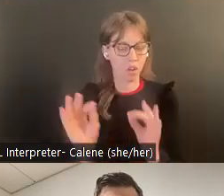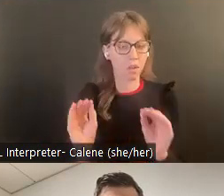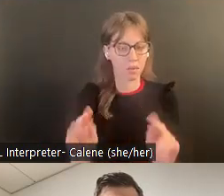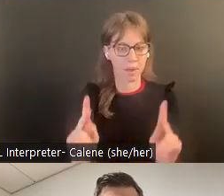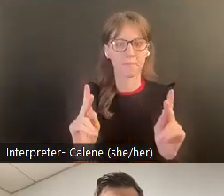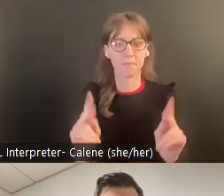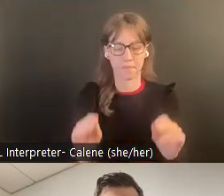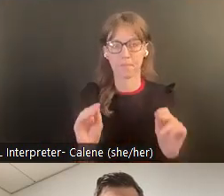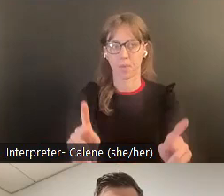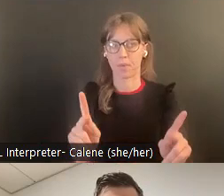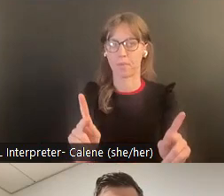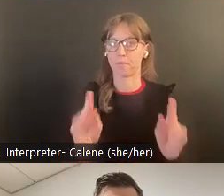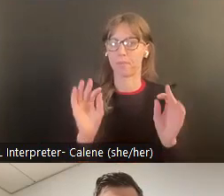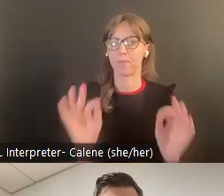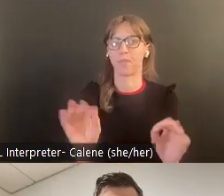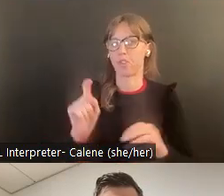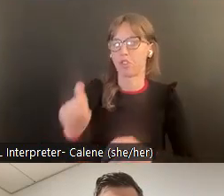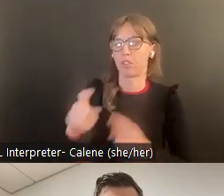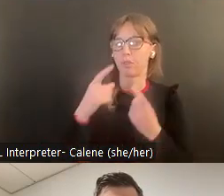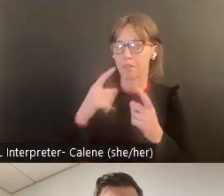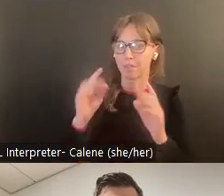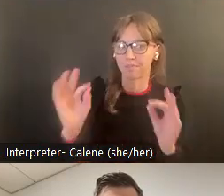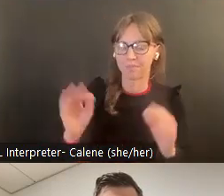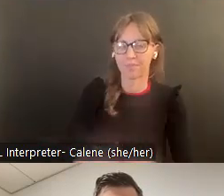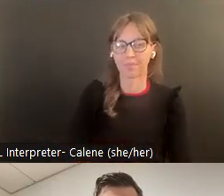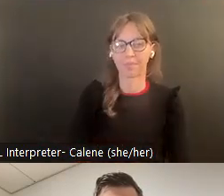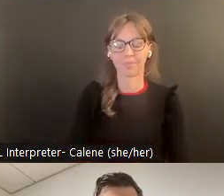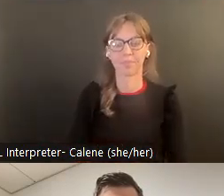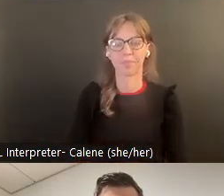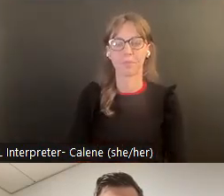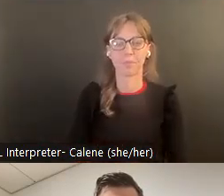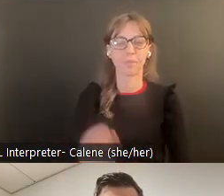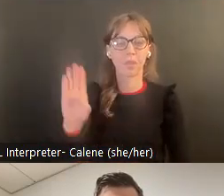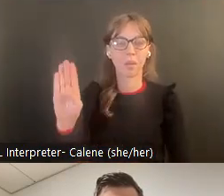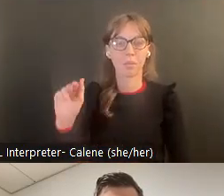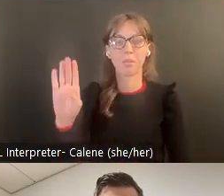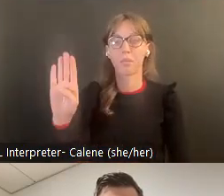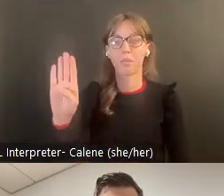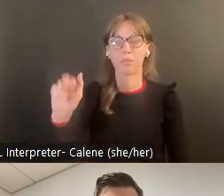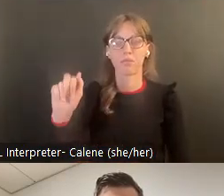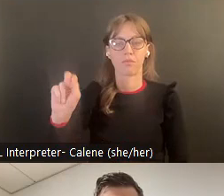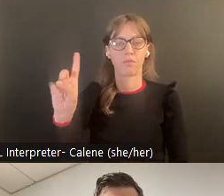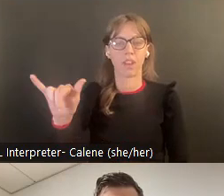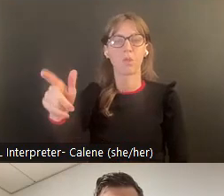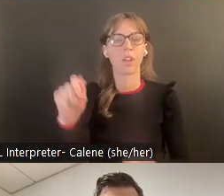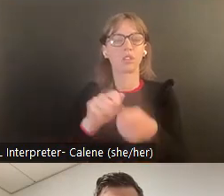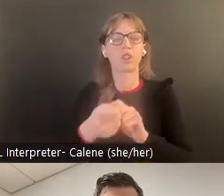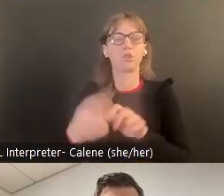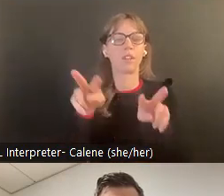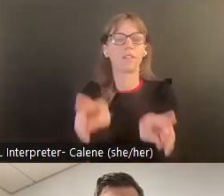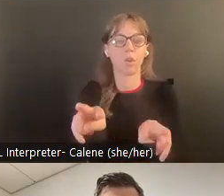Muy bien. Aquí vamos. Esto debe funcionar. Todos pueden cambiar su vista